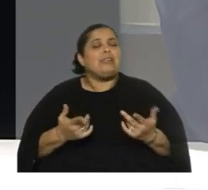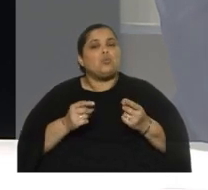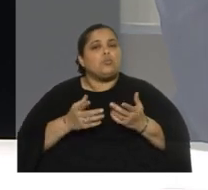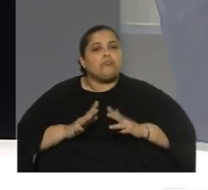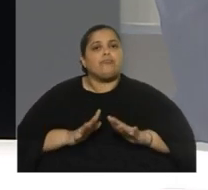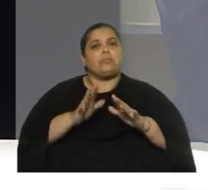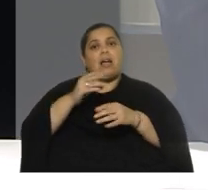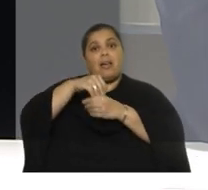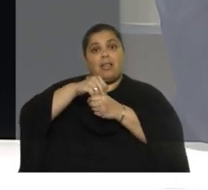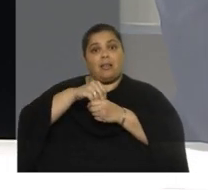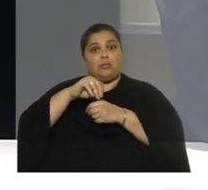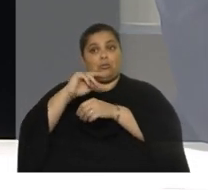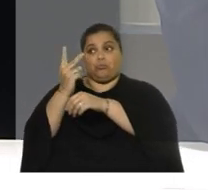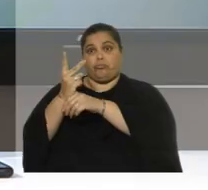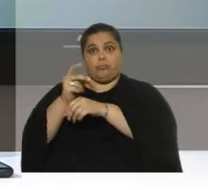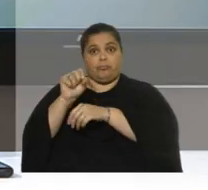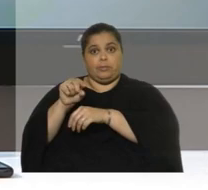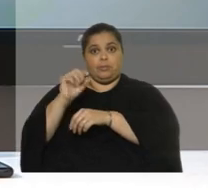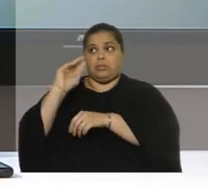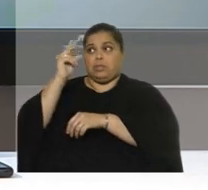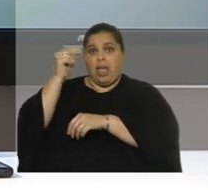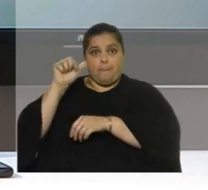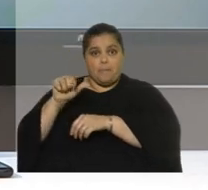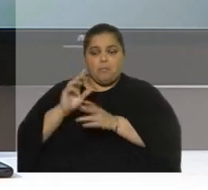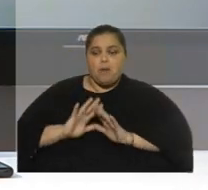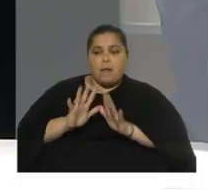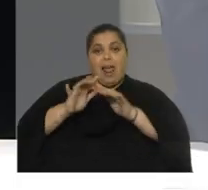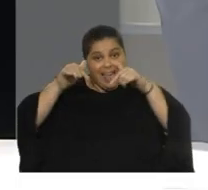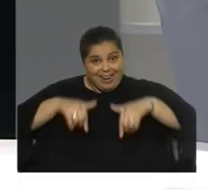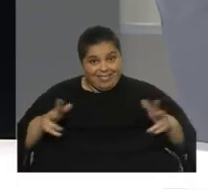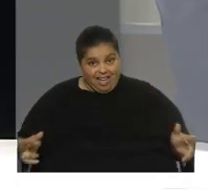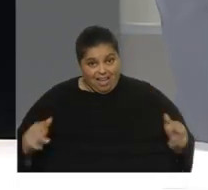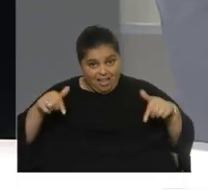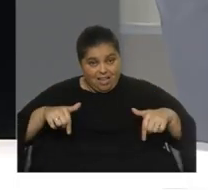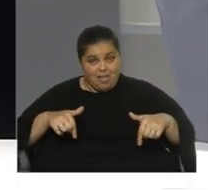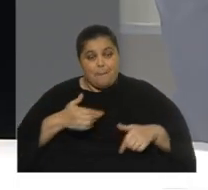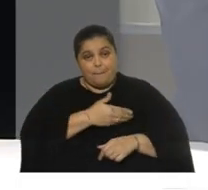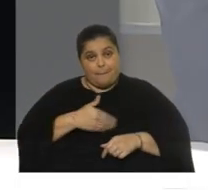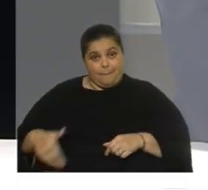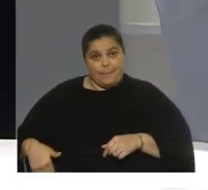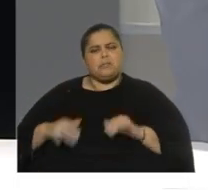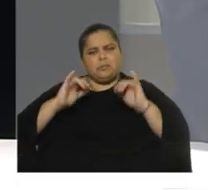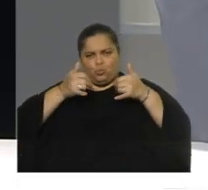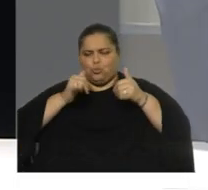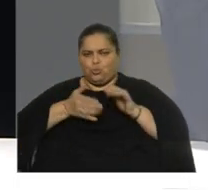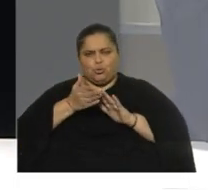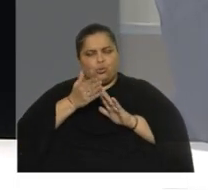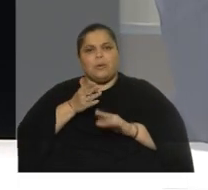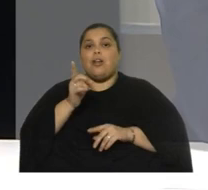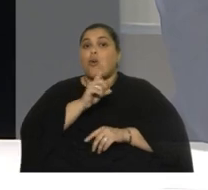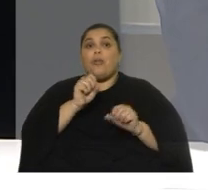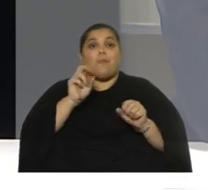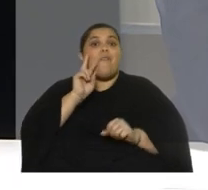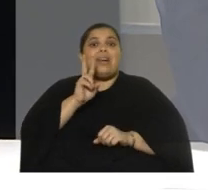directivo central se verá en esta gestión si claro si si no podemos pretender ver resultados